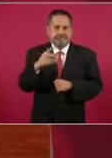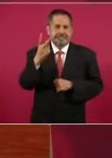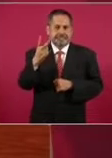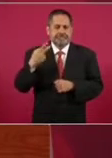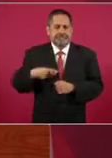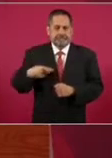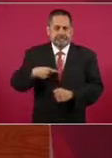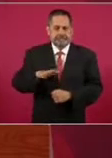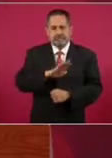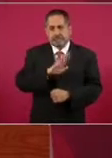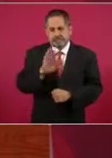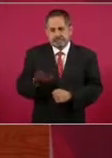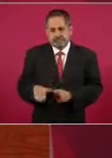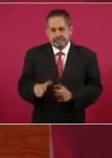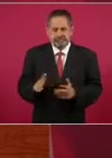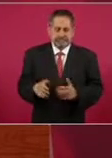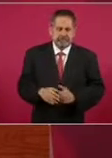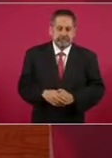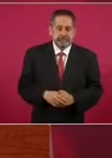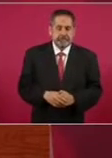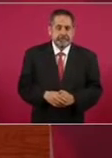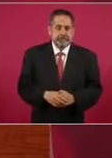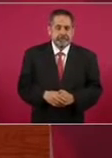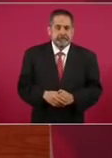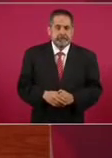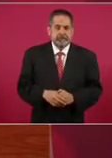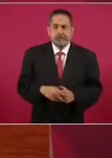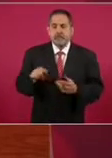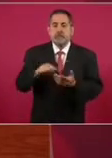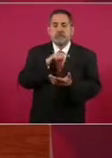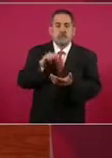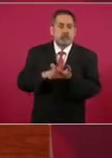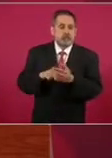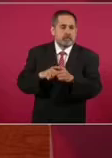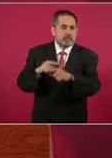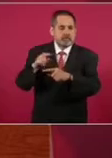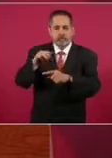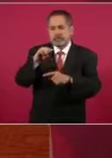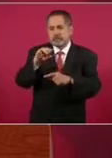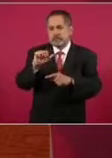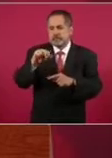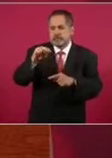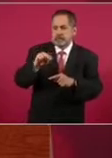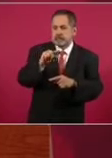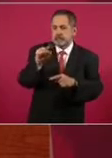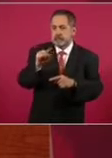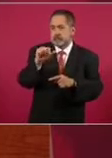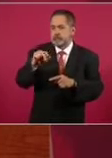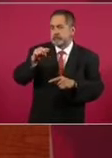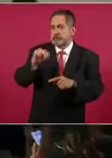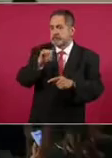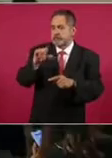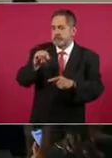fueron en Manzanillo. Una mujer que fue